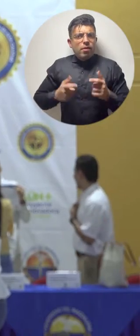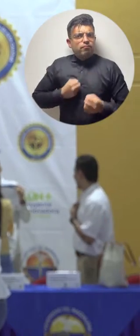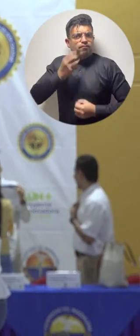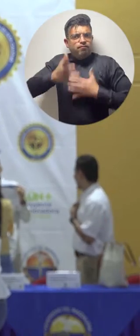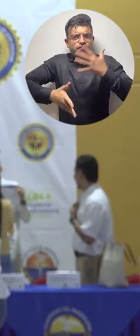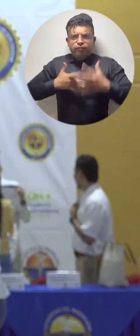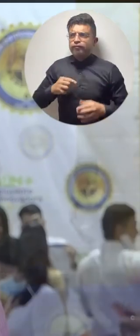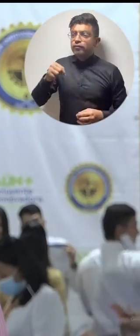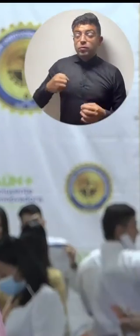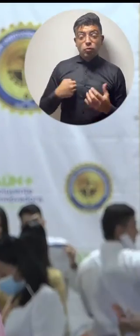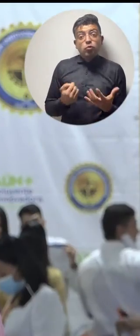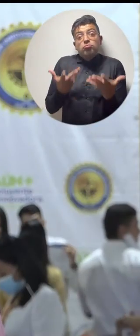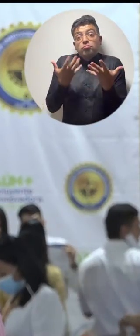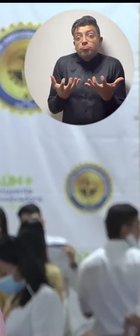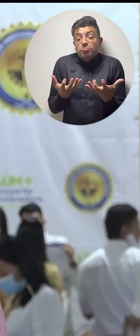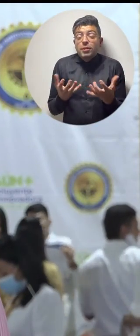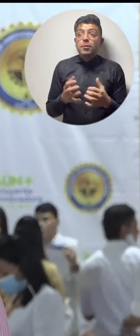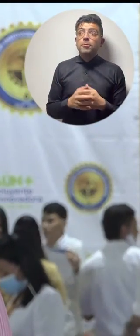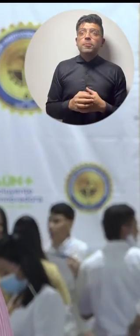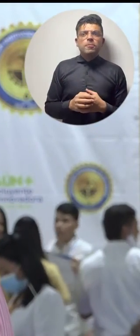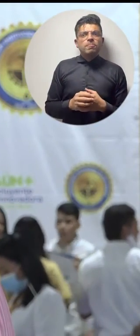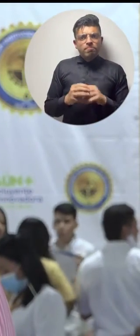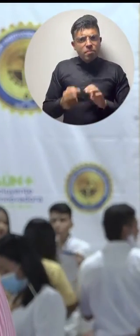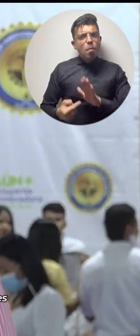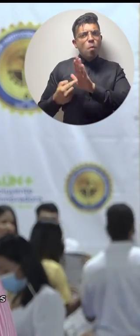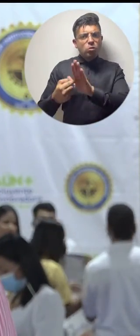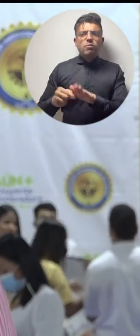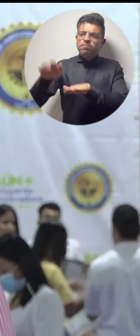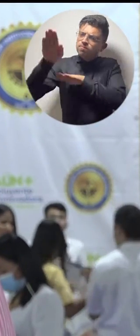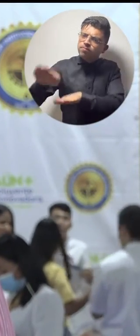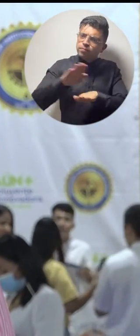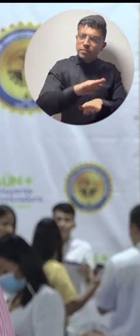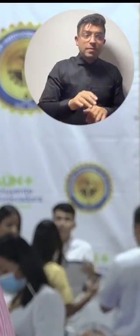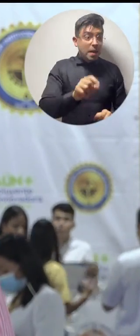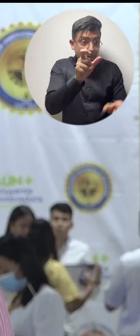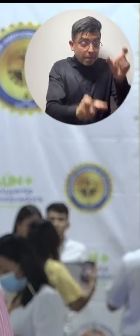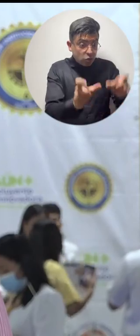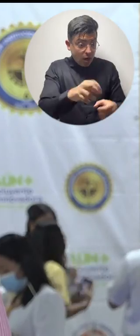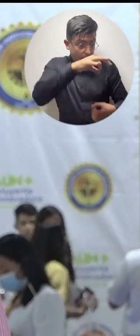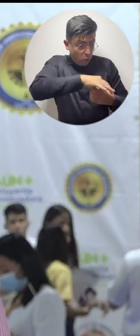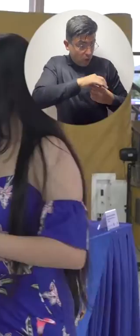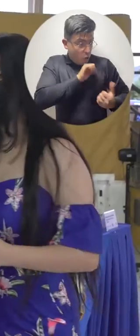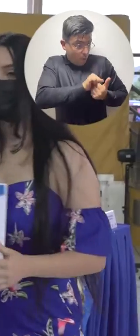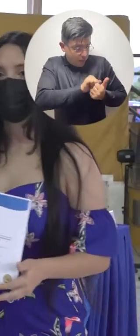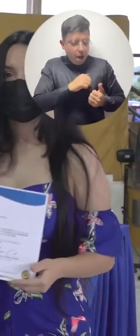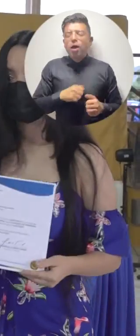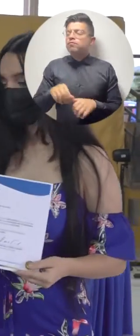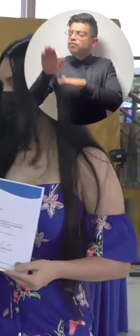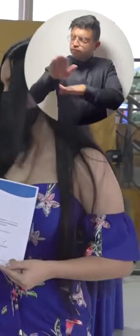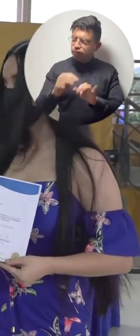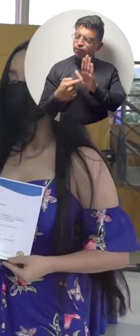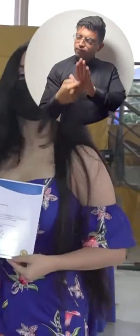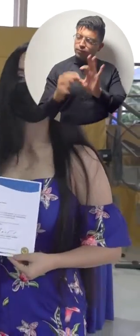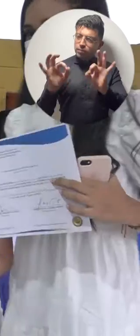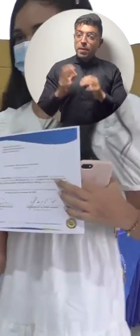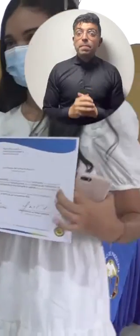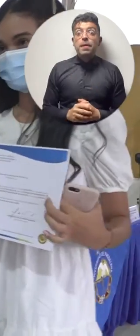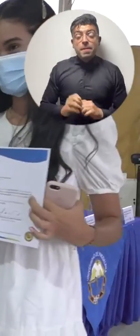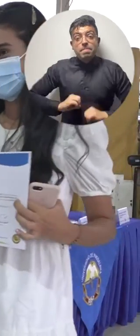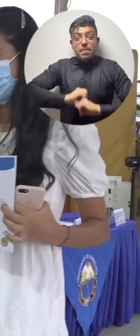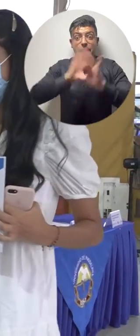libre y espontánea y espero representar a cada una de las personas que votaron conmigo